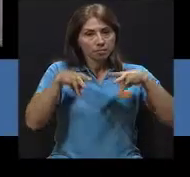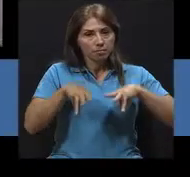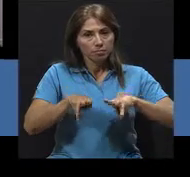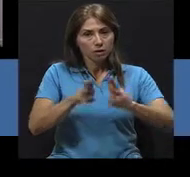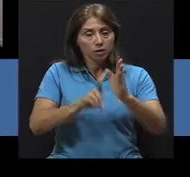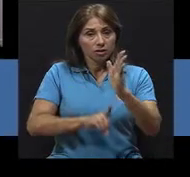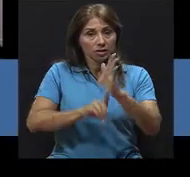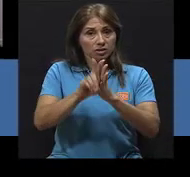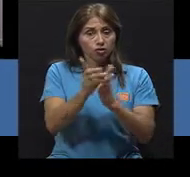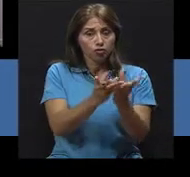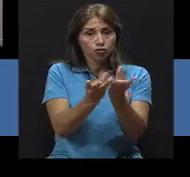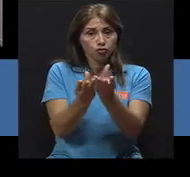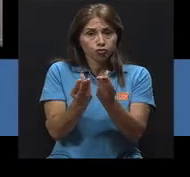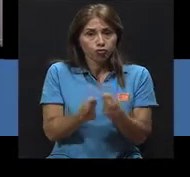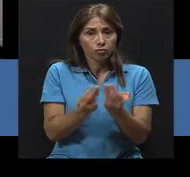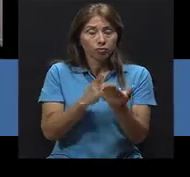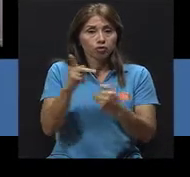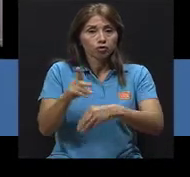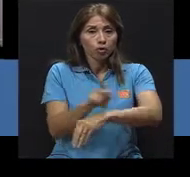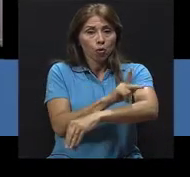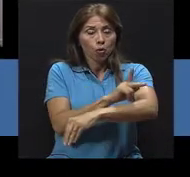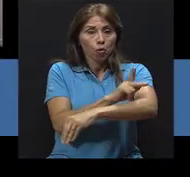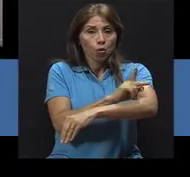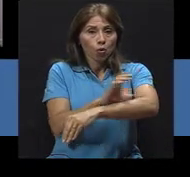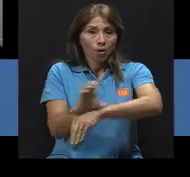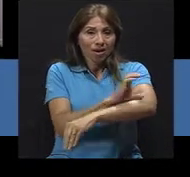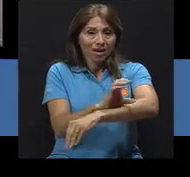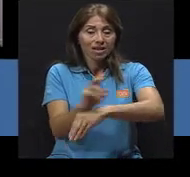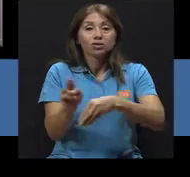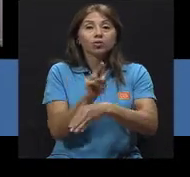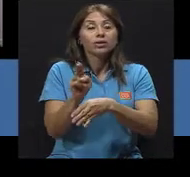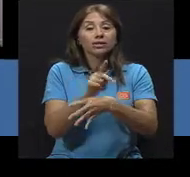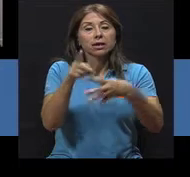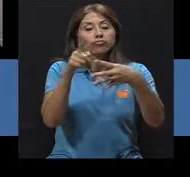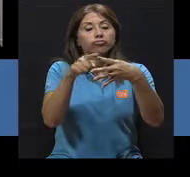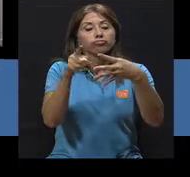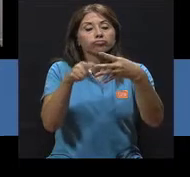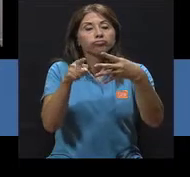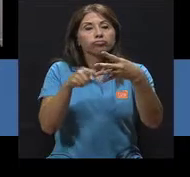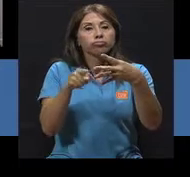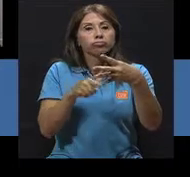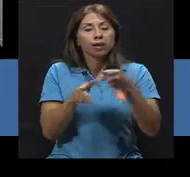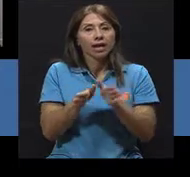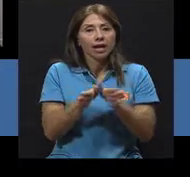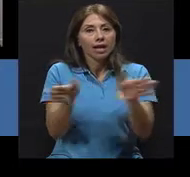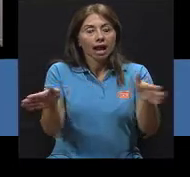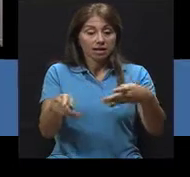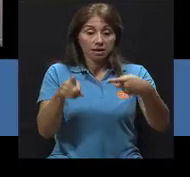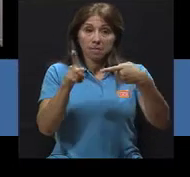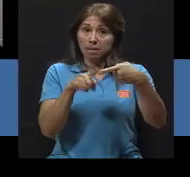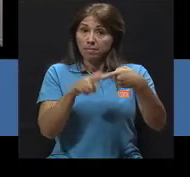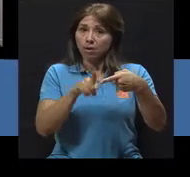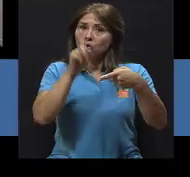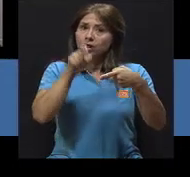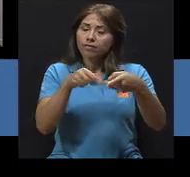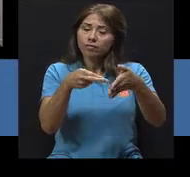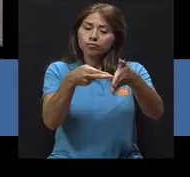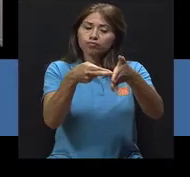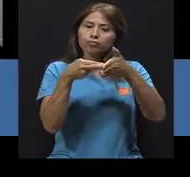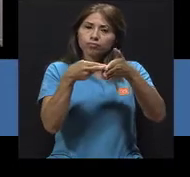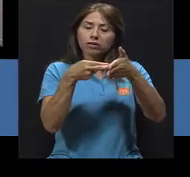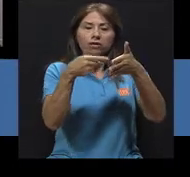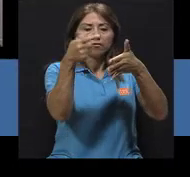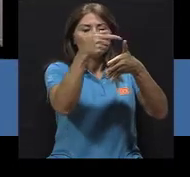En metodologías de desarrollo de software, lo que se utiliza es un proceso de cuatro pasos generales. El primero es el levantamiento de requisitos.